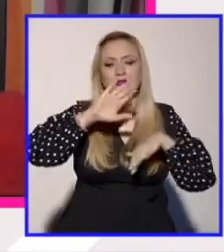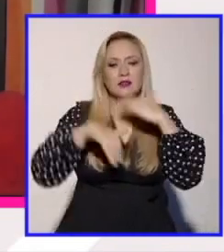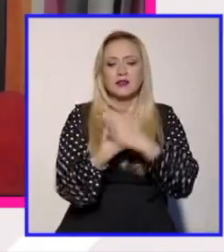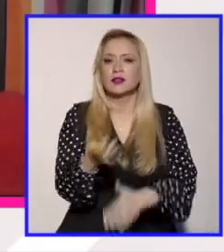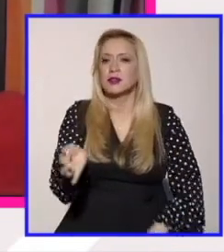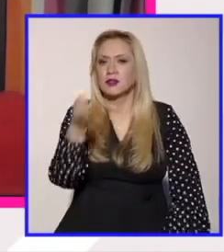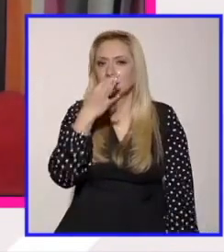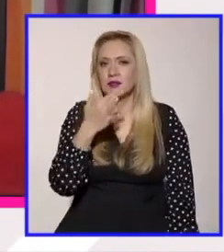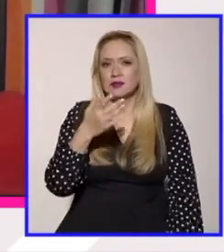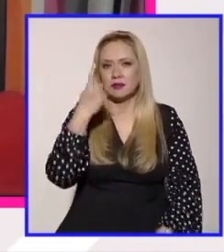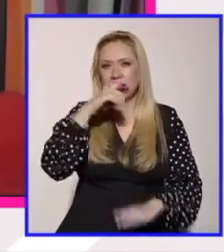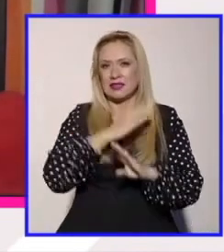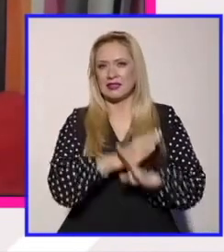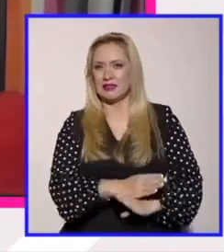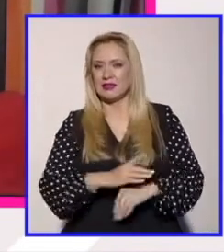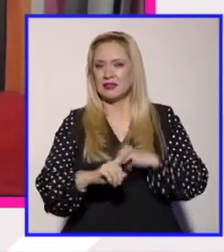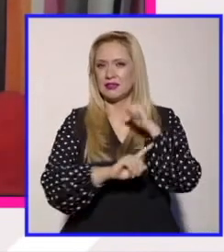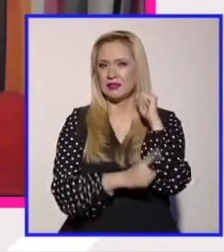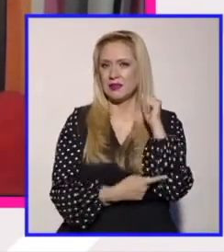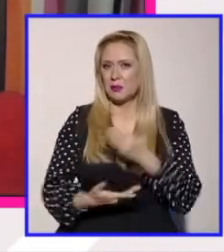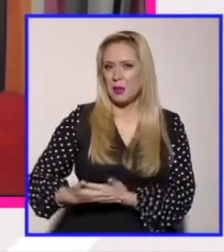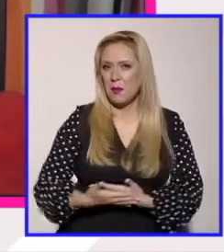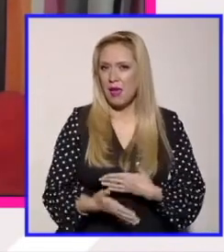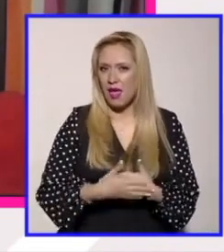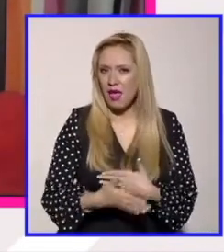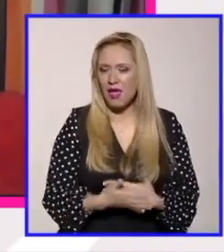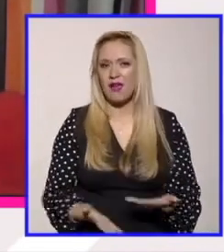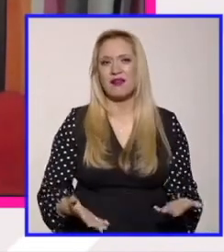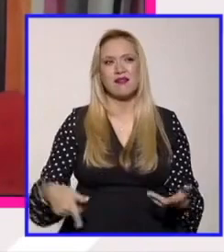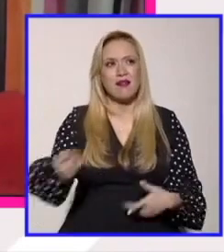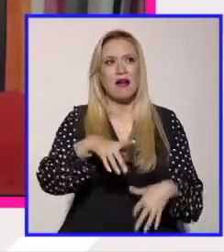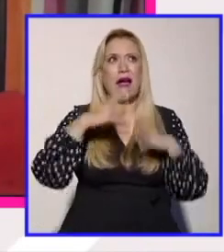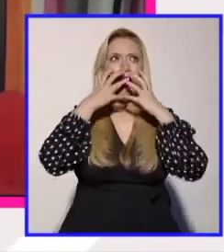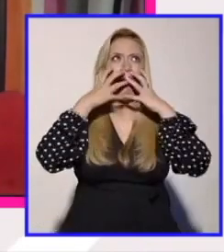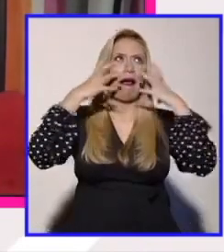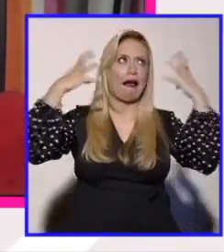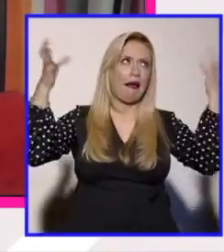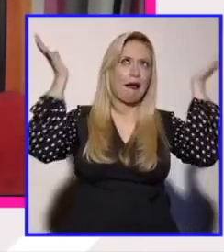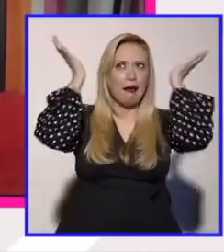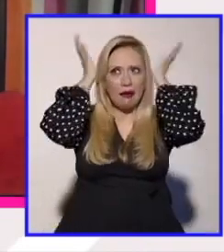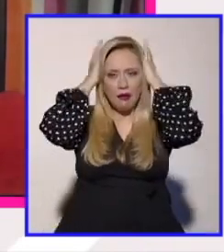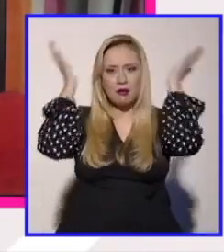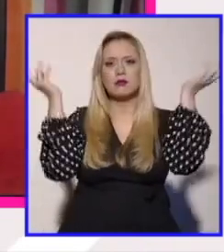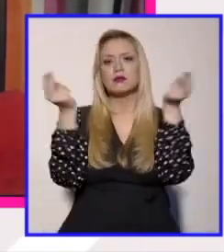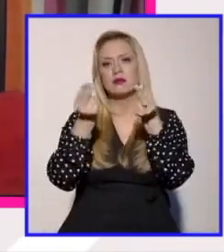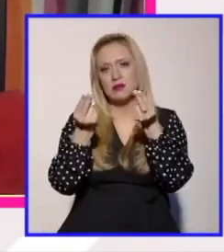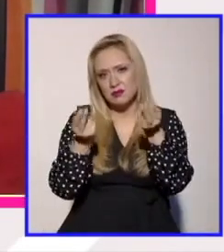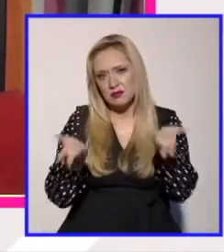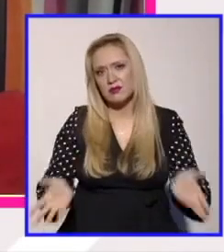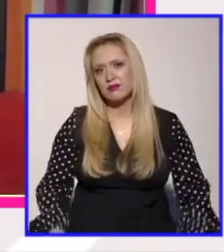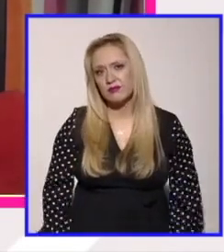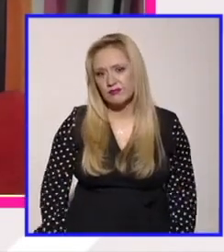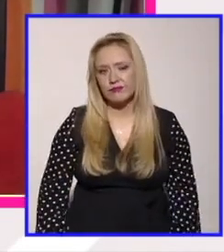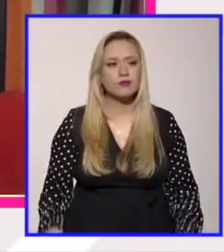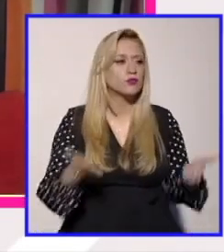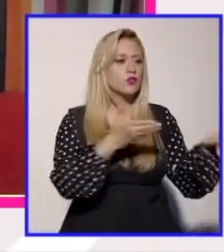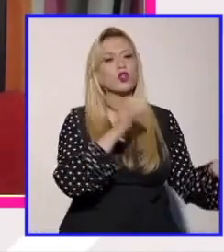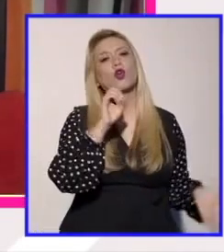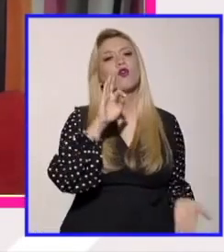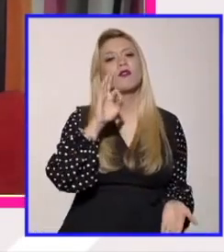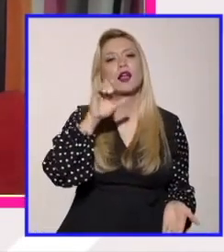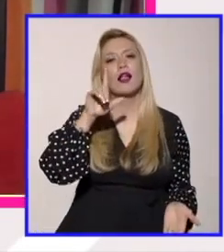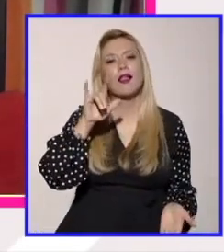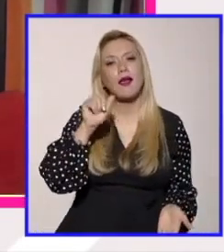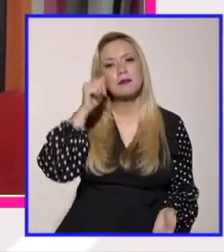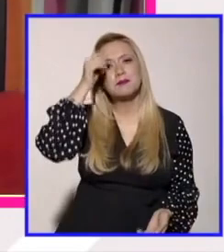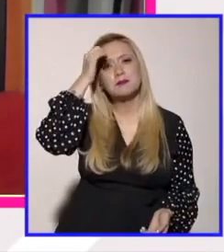menstruantes y igual fue el grito en el cielo Ophelia unas palabras para cerrar por favor solamente quisiera apelar a